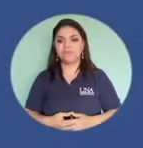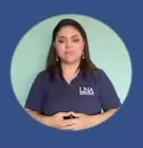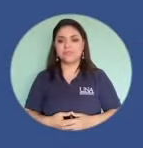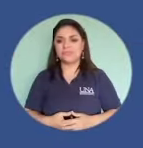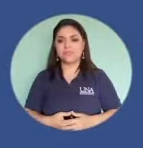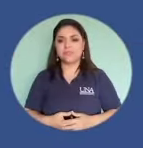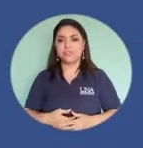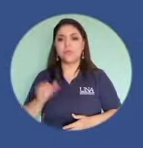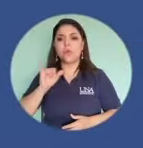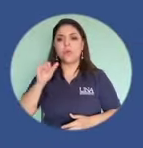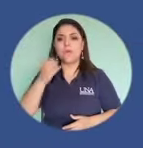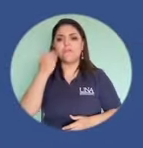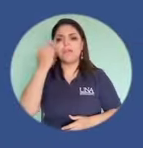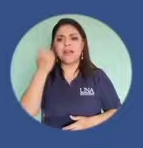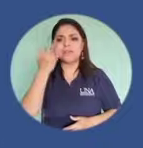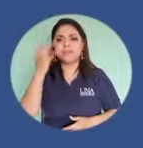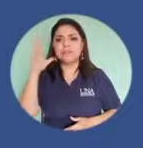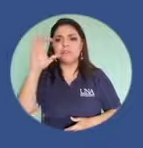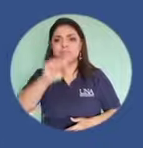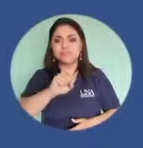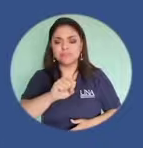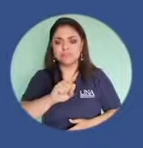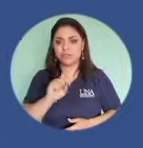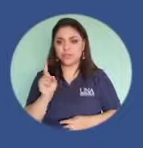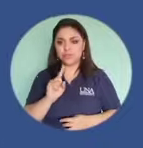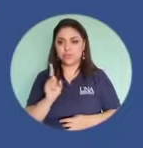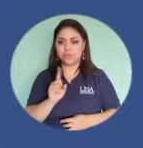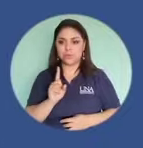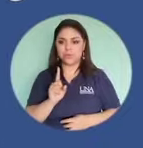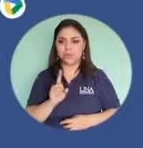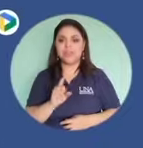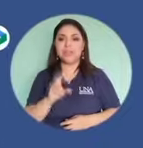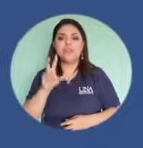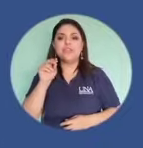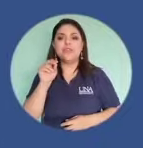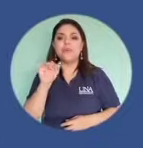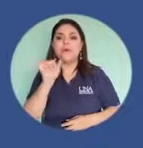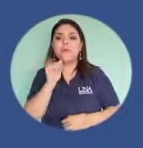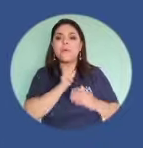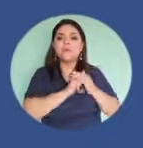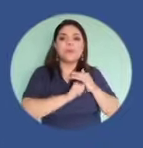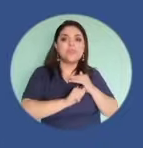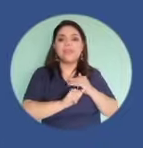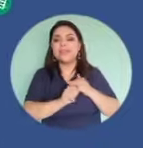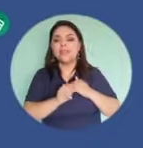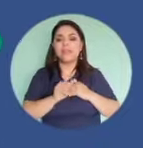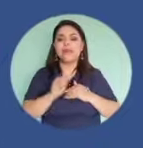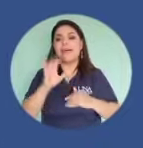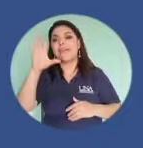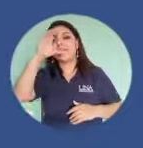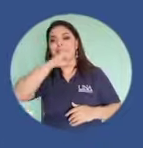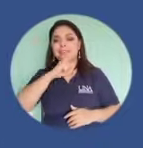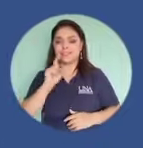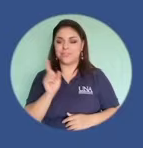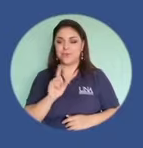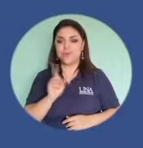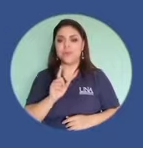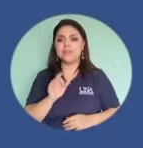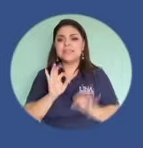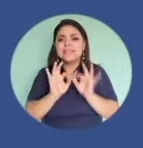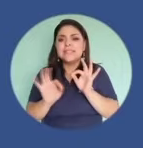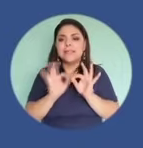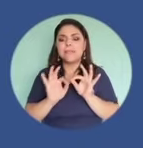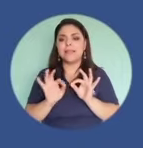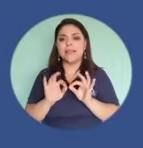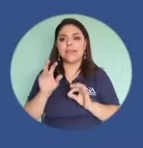la idea es que no se adivine y no es que estemos jugando como como escondido o una adivinanza no sino